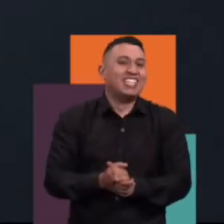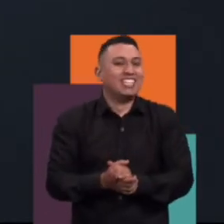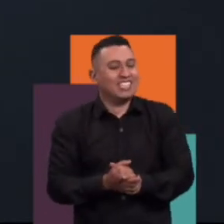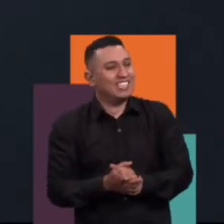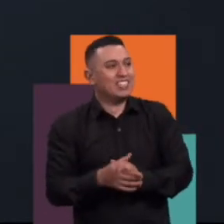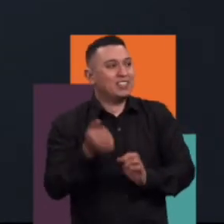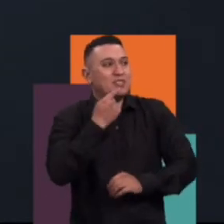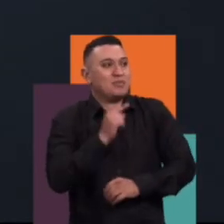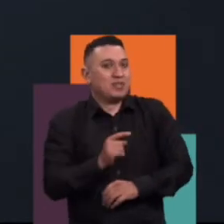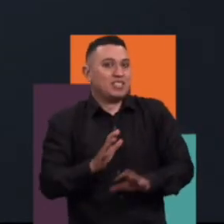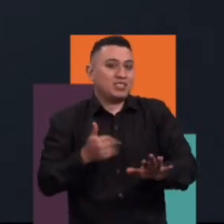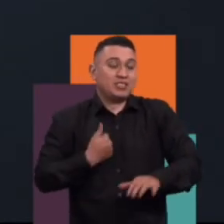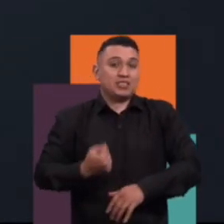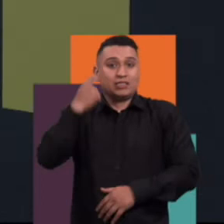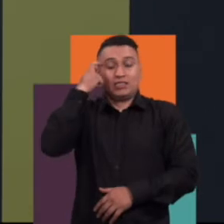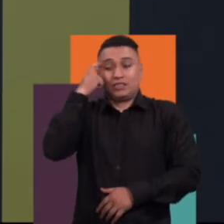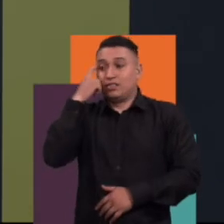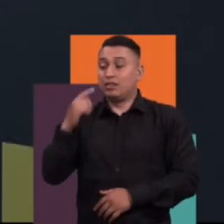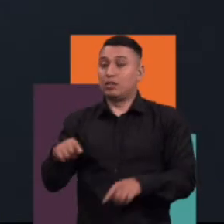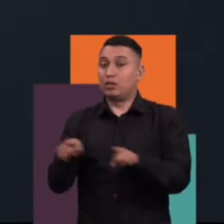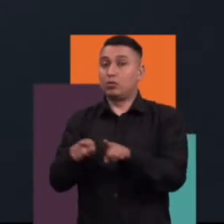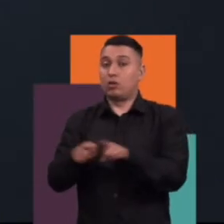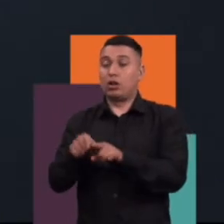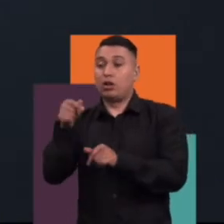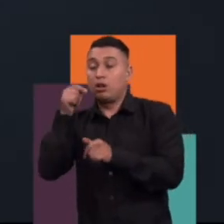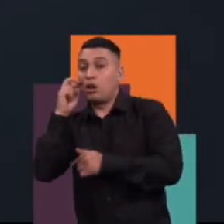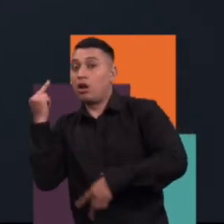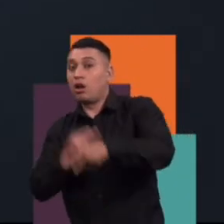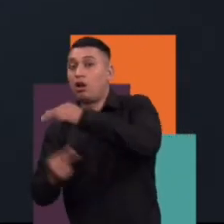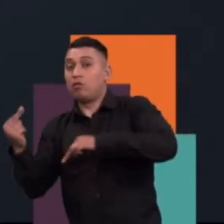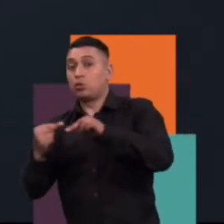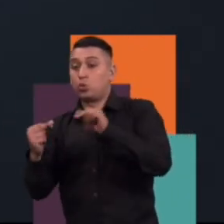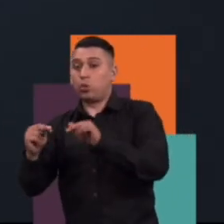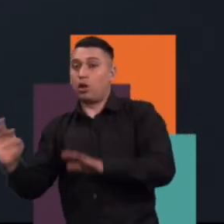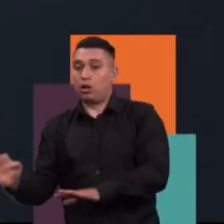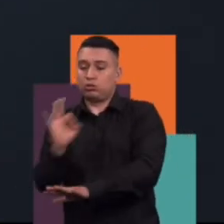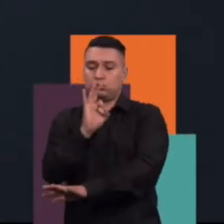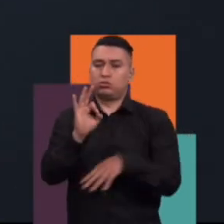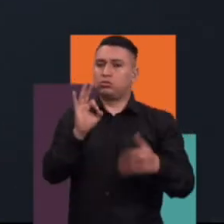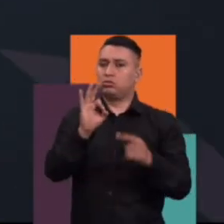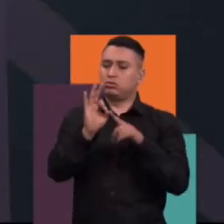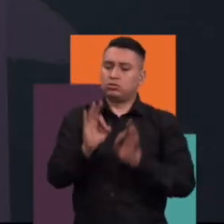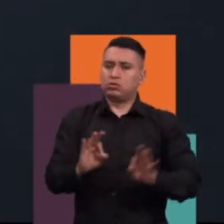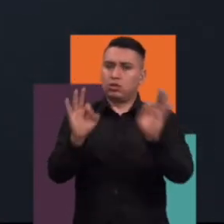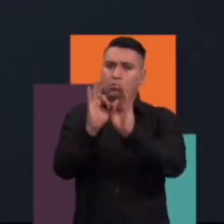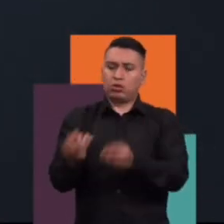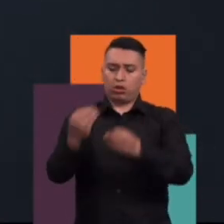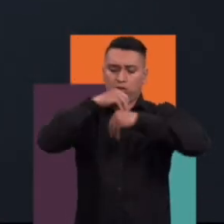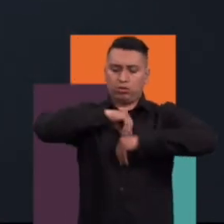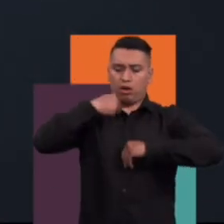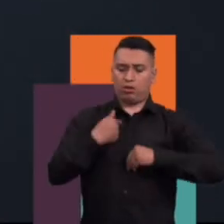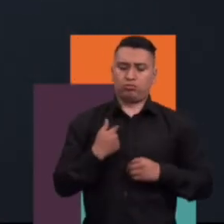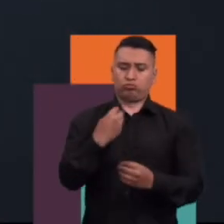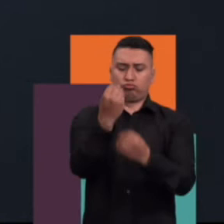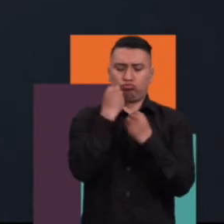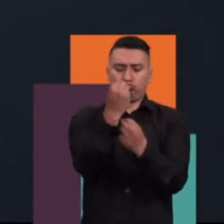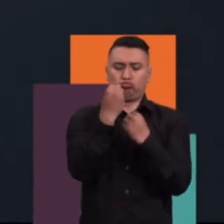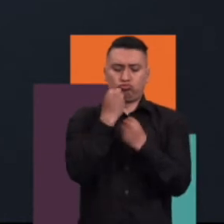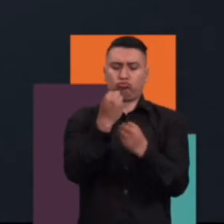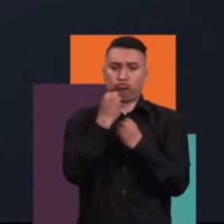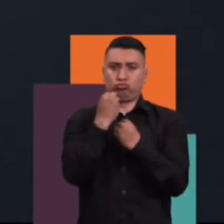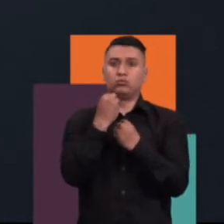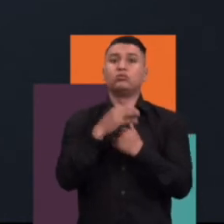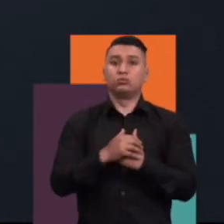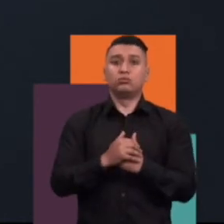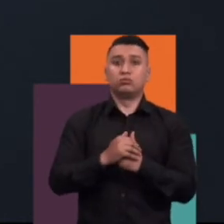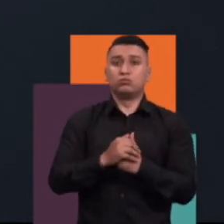Y yo diría que la aventura ha sido una parte esencial en la escuela, digamos, de formación de cabo